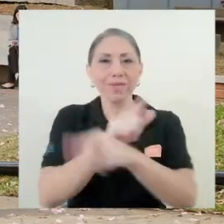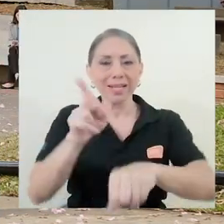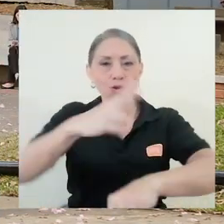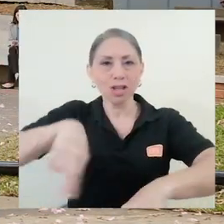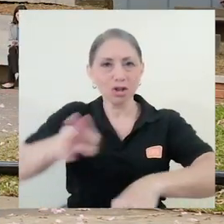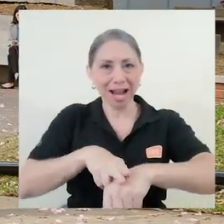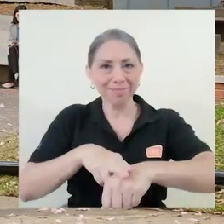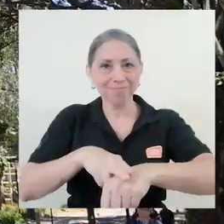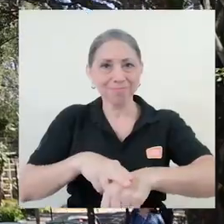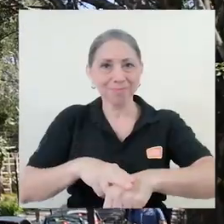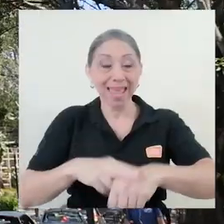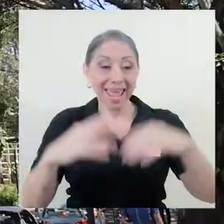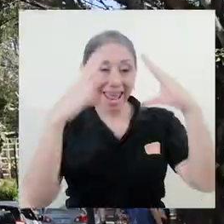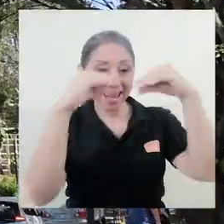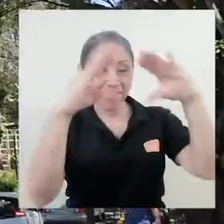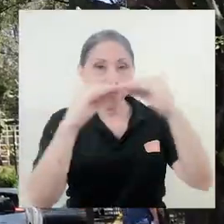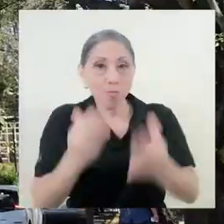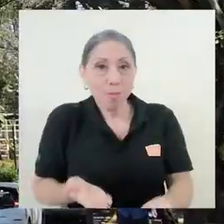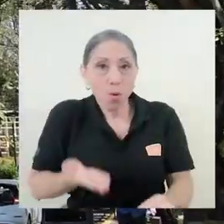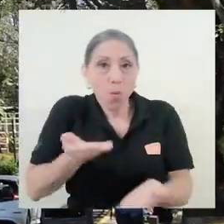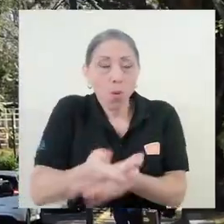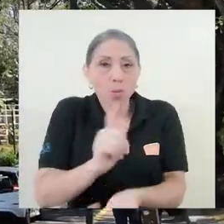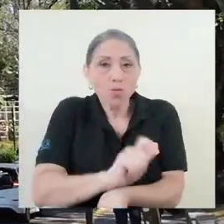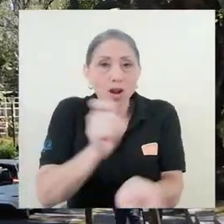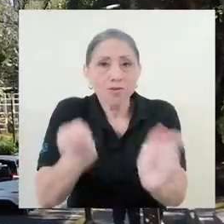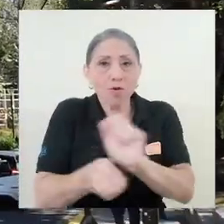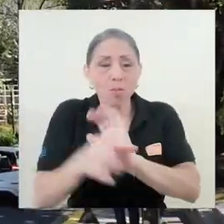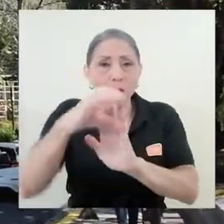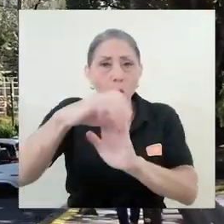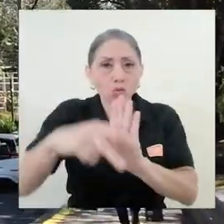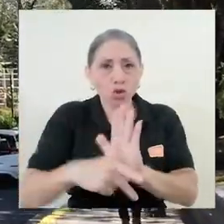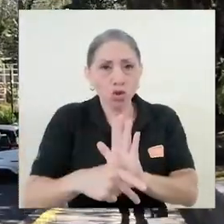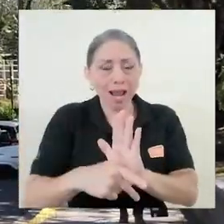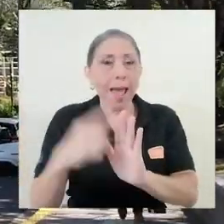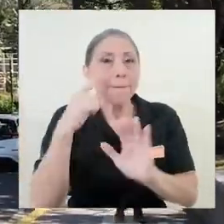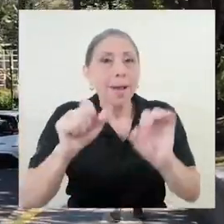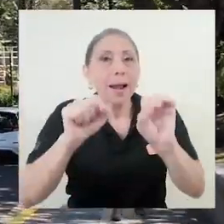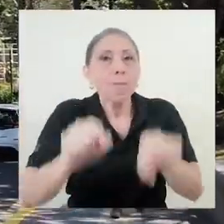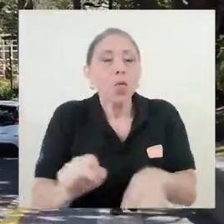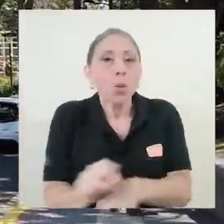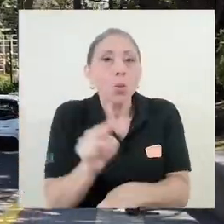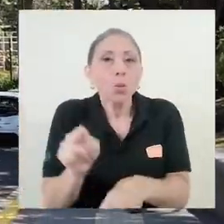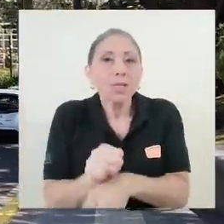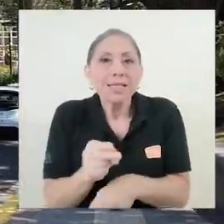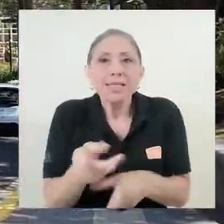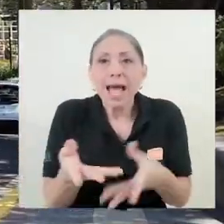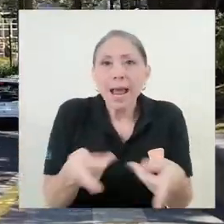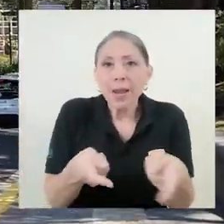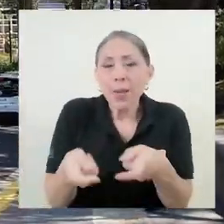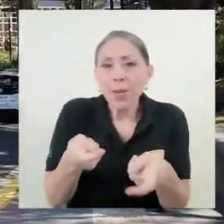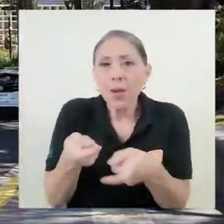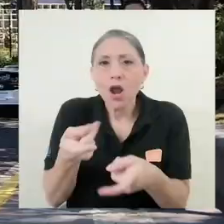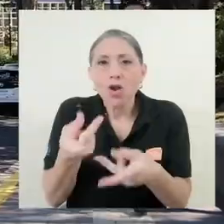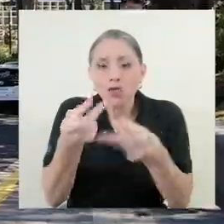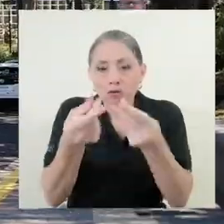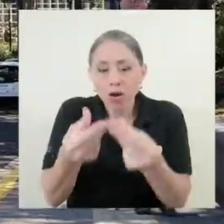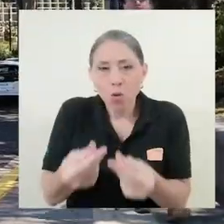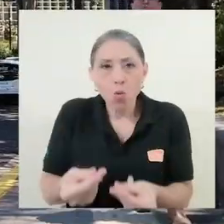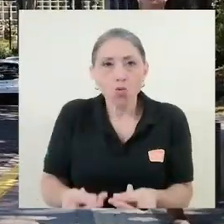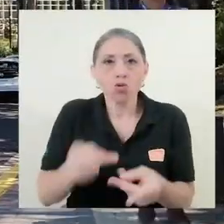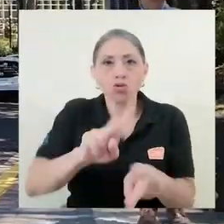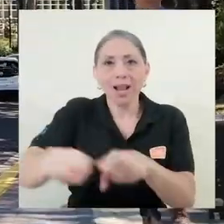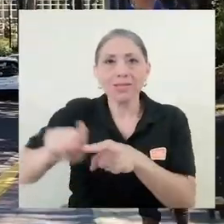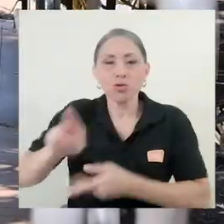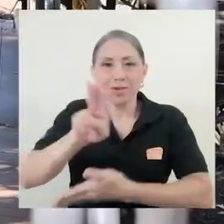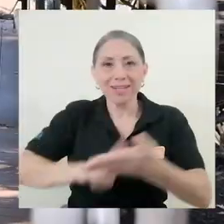Liberación Nacional. El informe propone una reforma constitucional para poder disponer de los recursos financieros de las